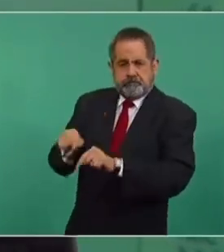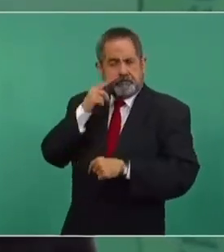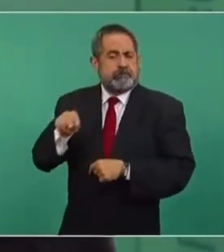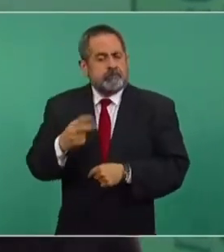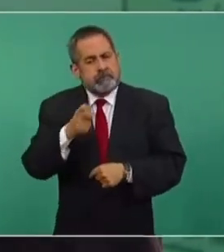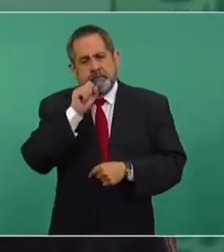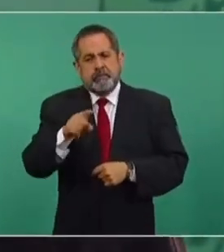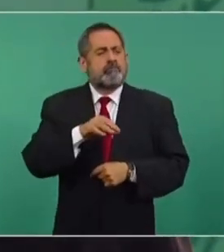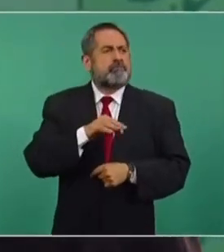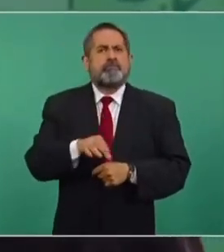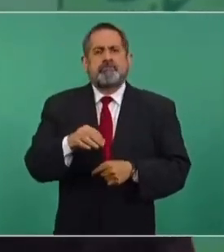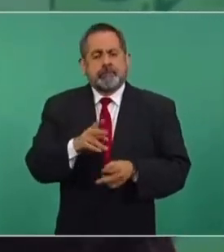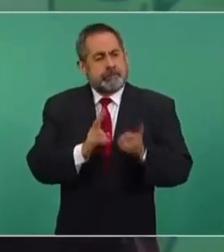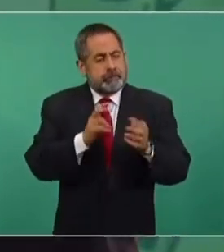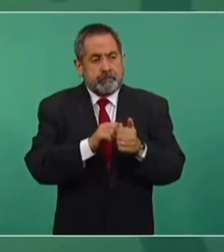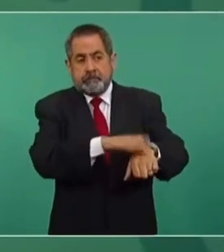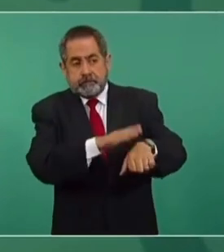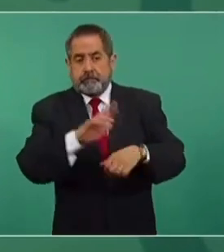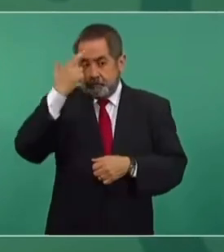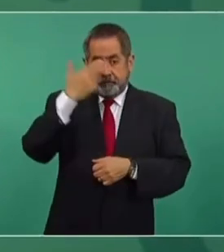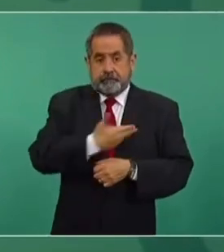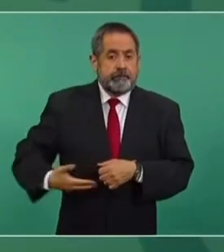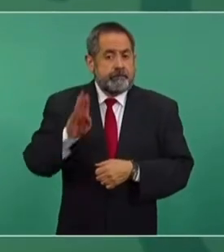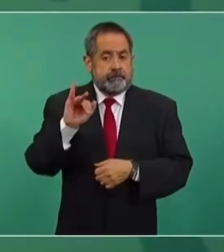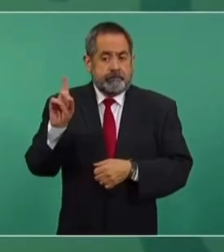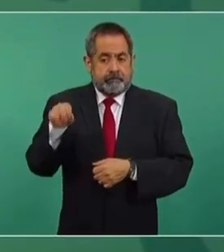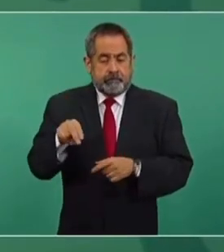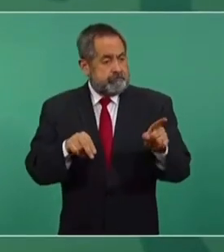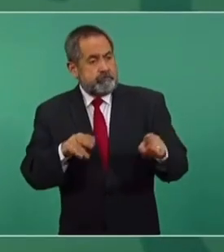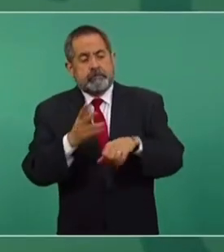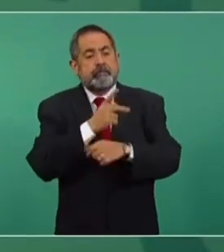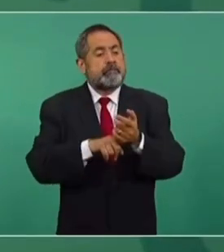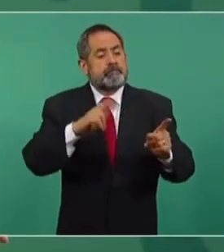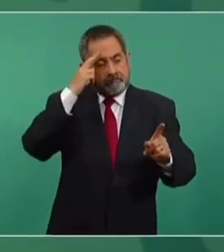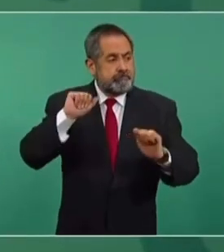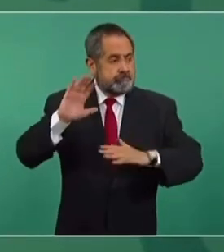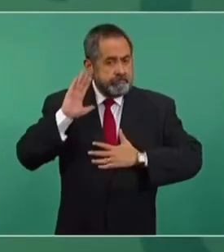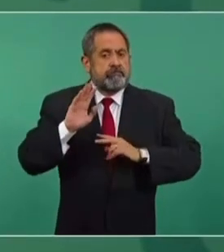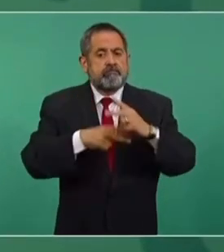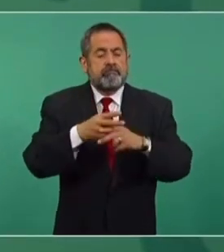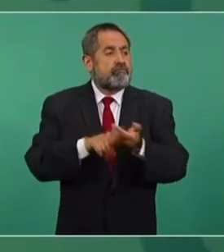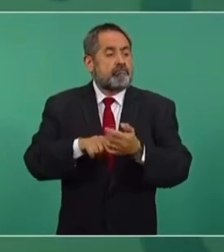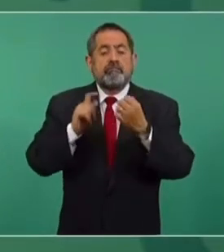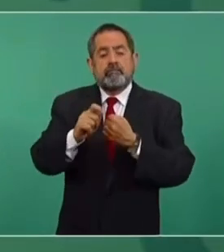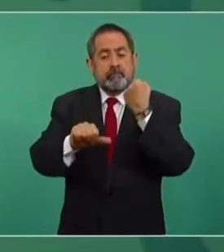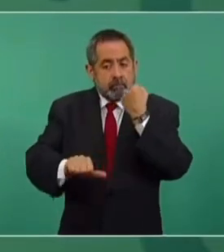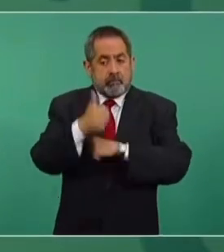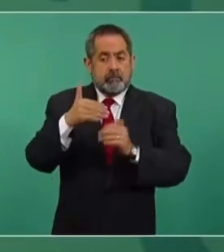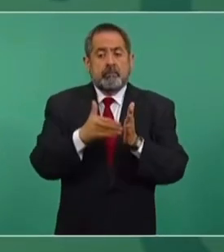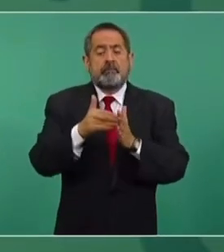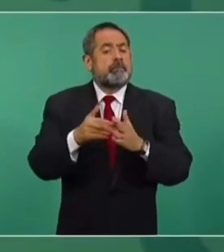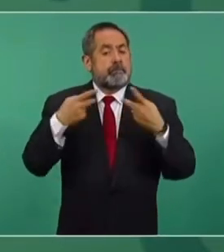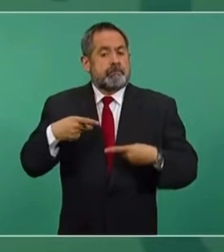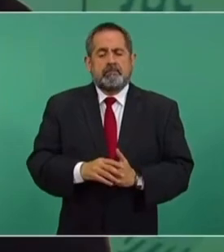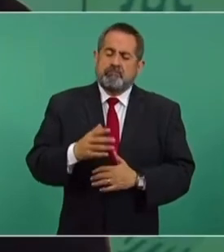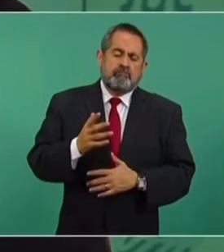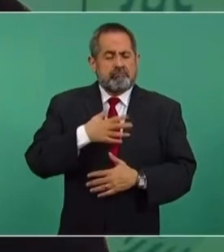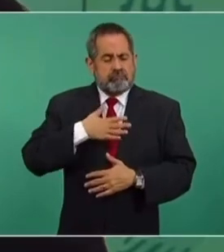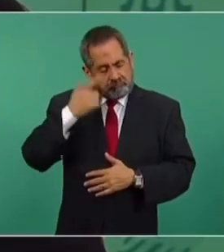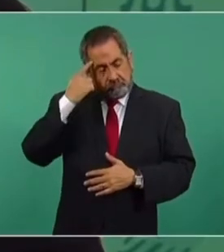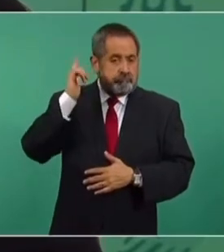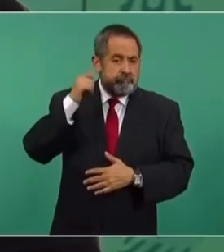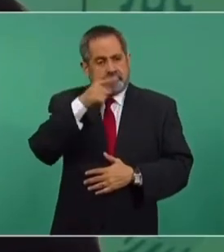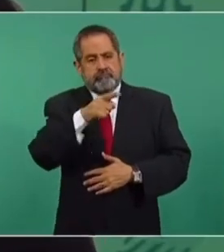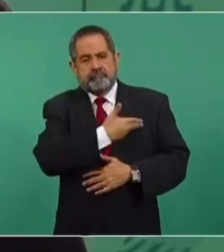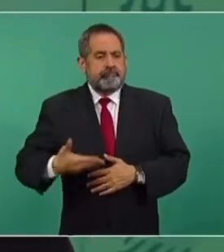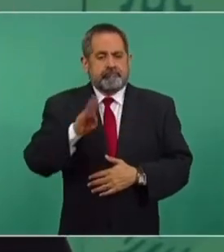Y pude recordar al presidente Biden sobre el compromiso de regularizar a 11 millones de migrantes. Espero